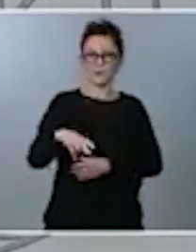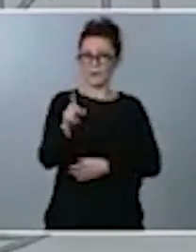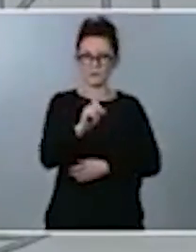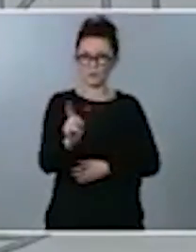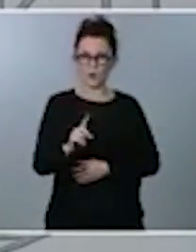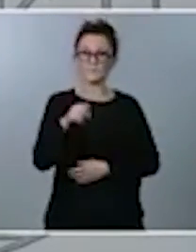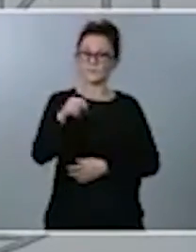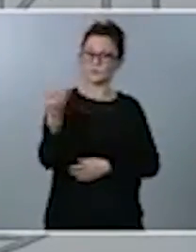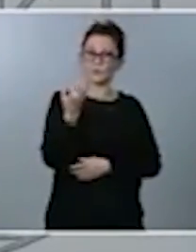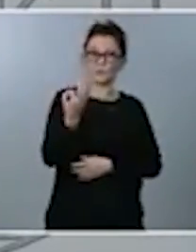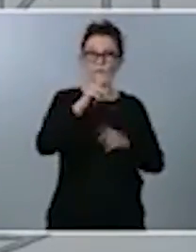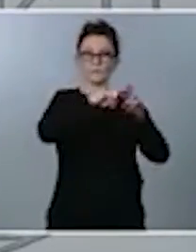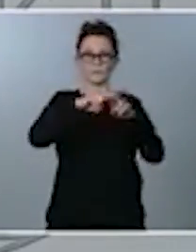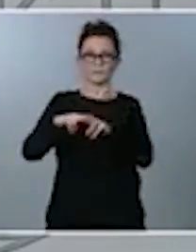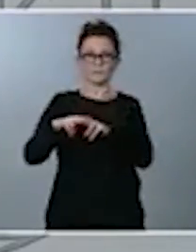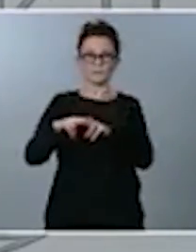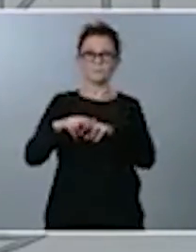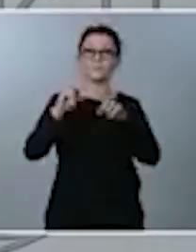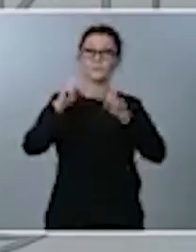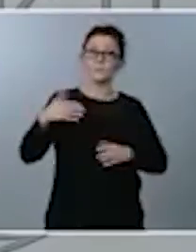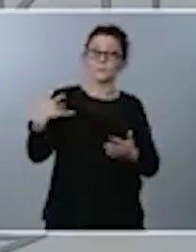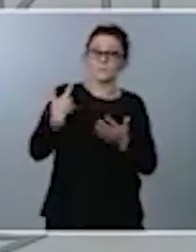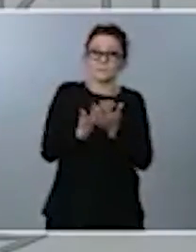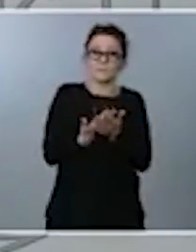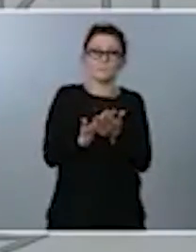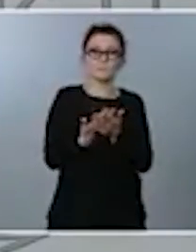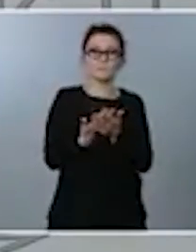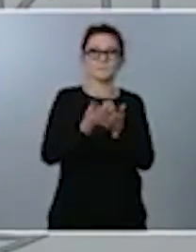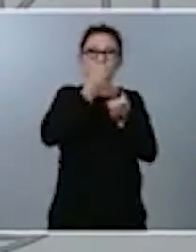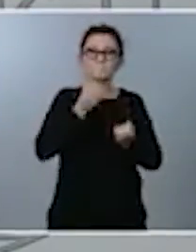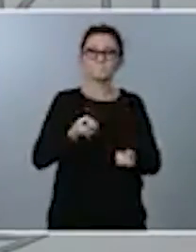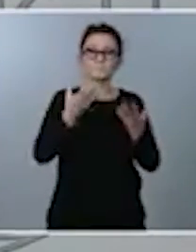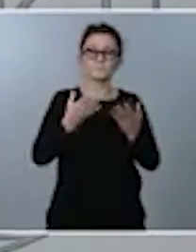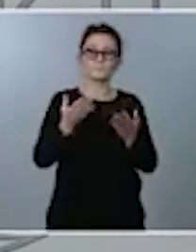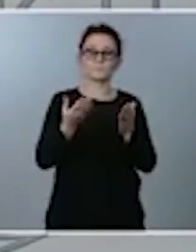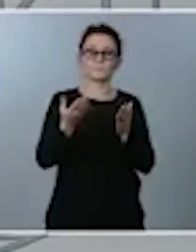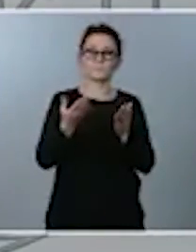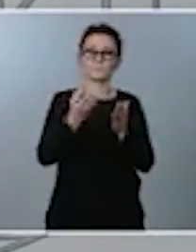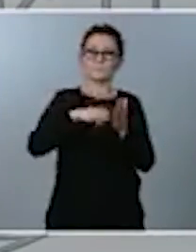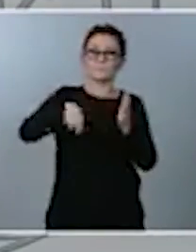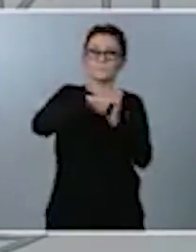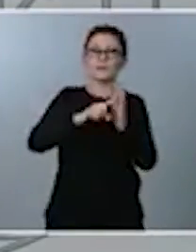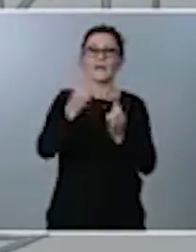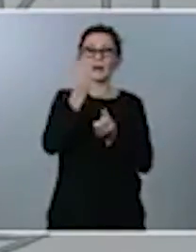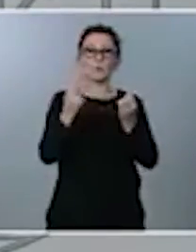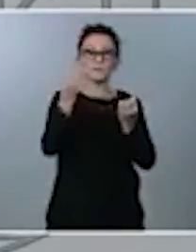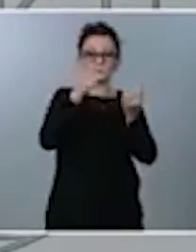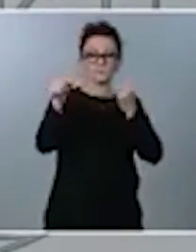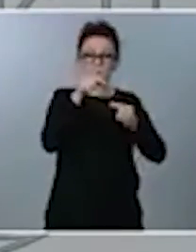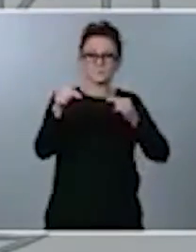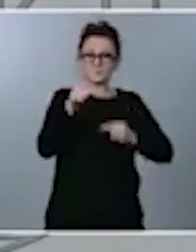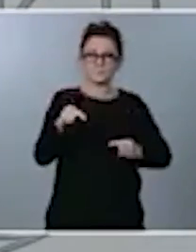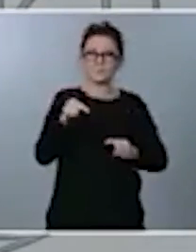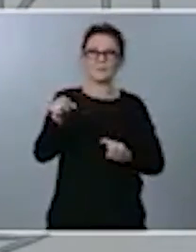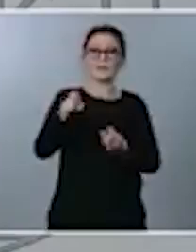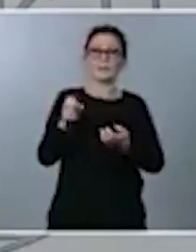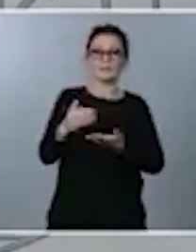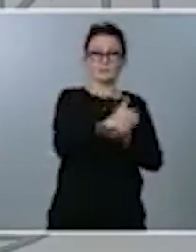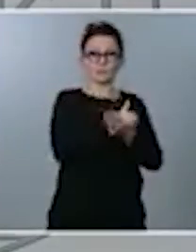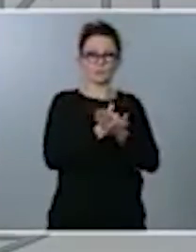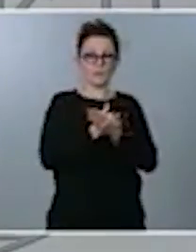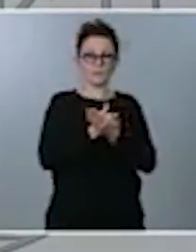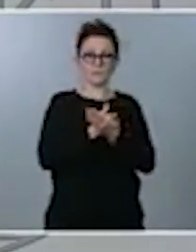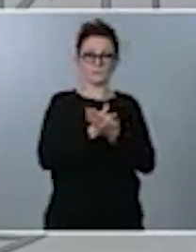como siempre hemos transmitido, hemos incorporado algunas modificaciones tributarias y, fundamentalmente, todas ellas están avaladas